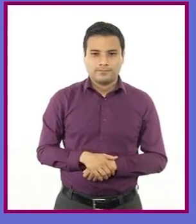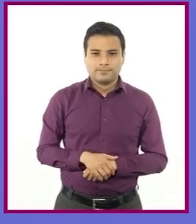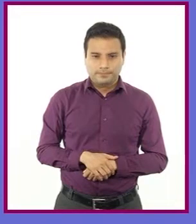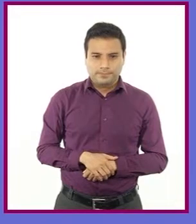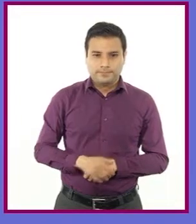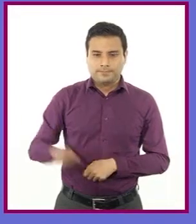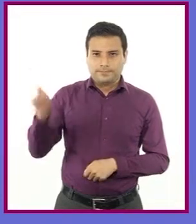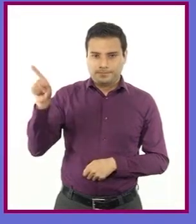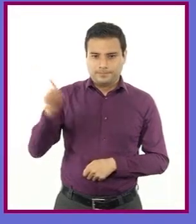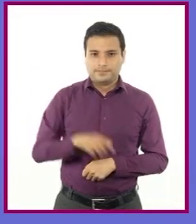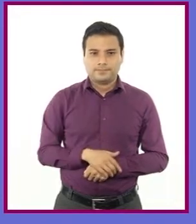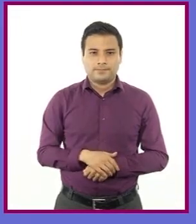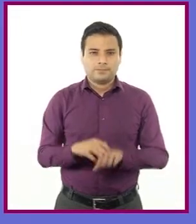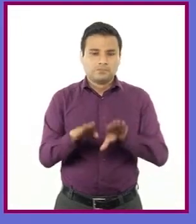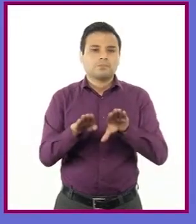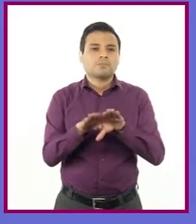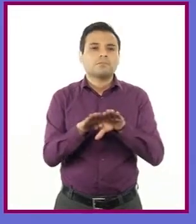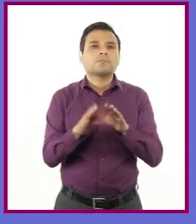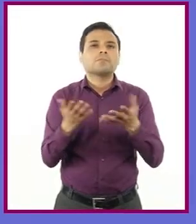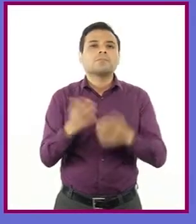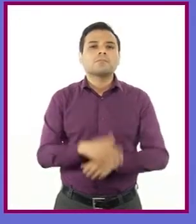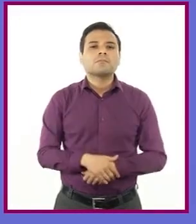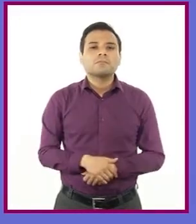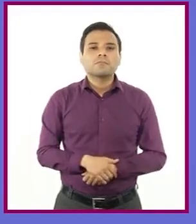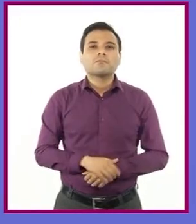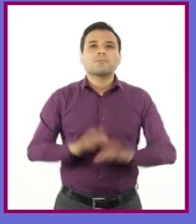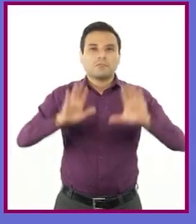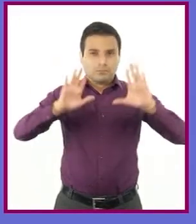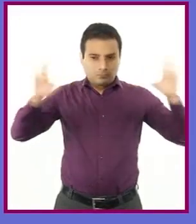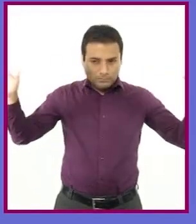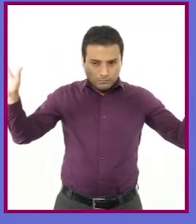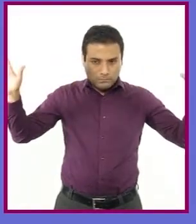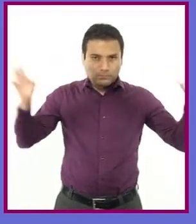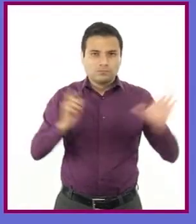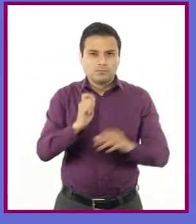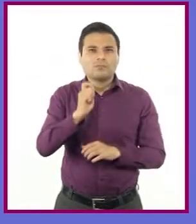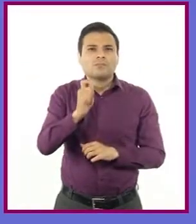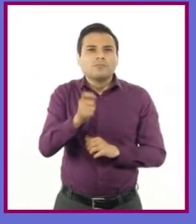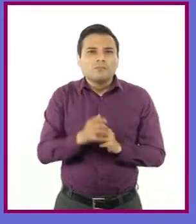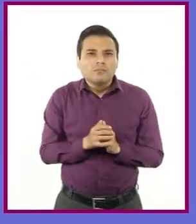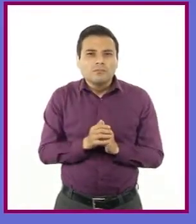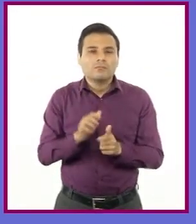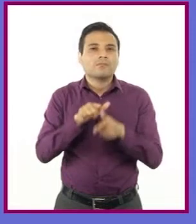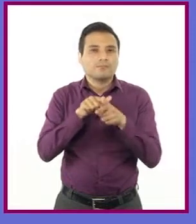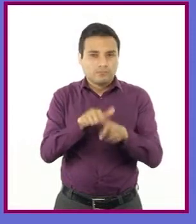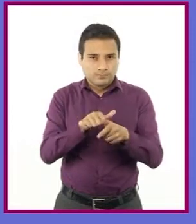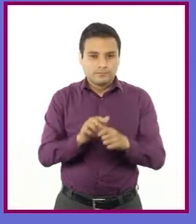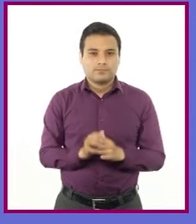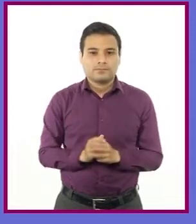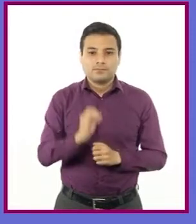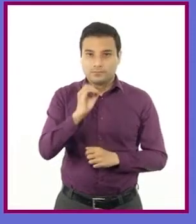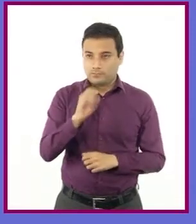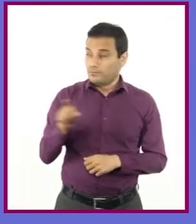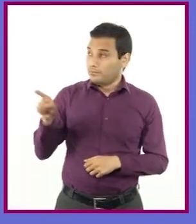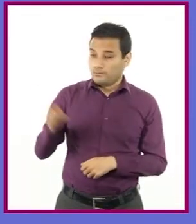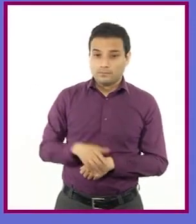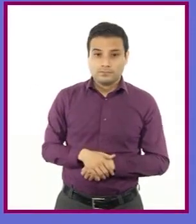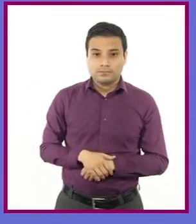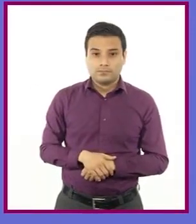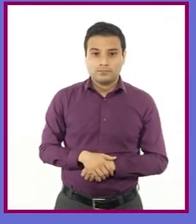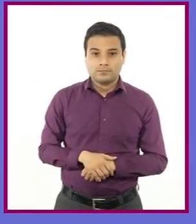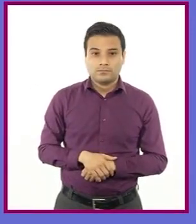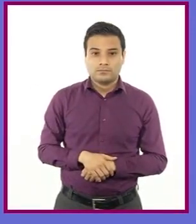extiende los brazos hacia afuera, con las palmas en dirección a los contendientes. Al decir hajime, pone